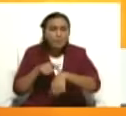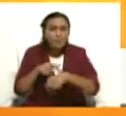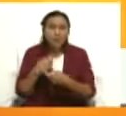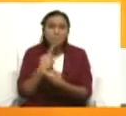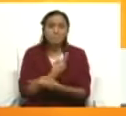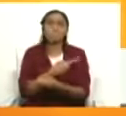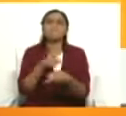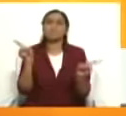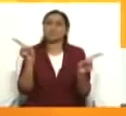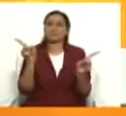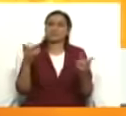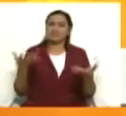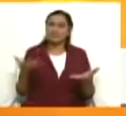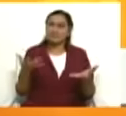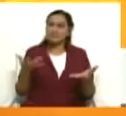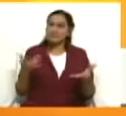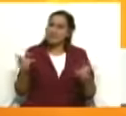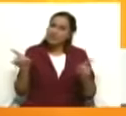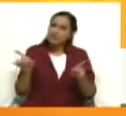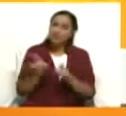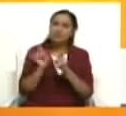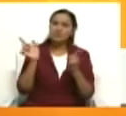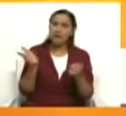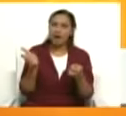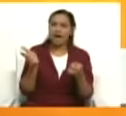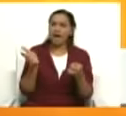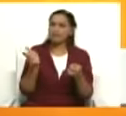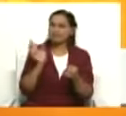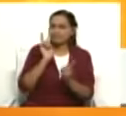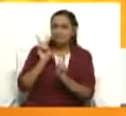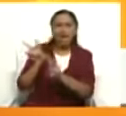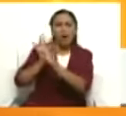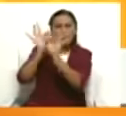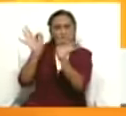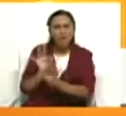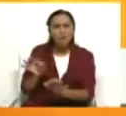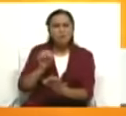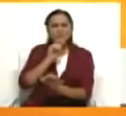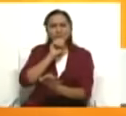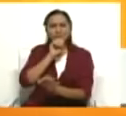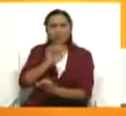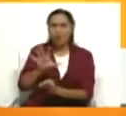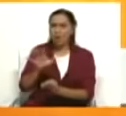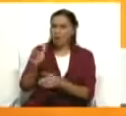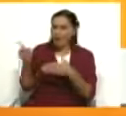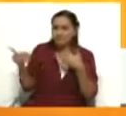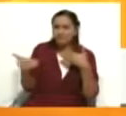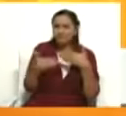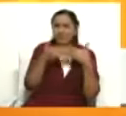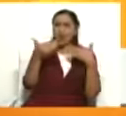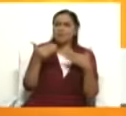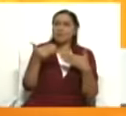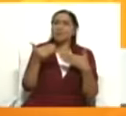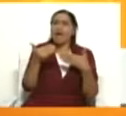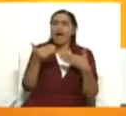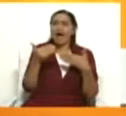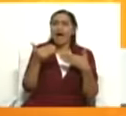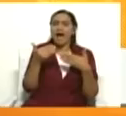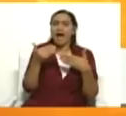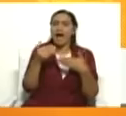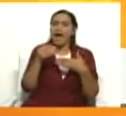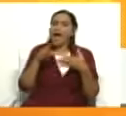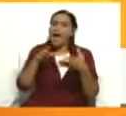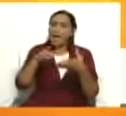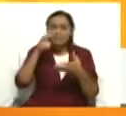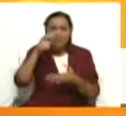peores genocidios que han conocido la historia de la humanidad, que es el genocidio contra el pueblo palestino. ¿Dónde está